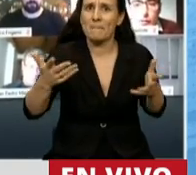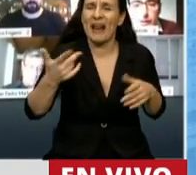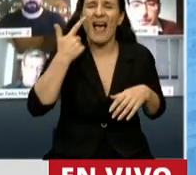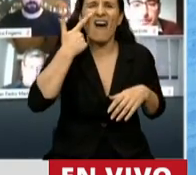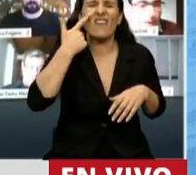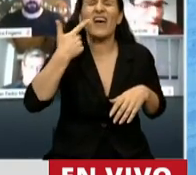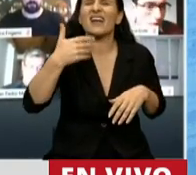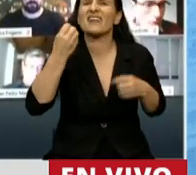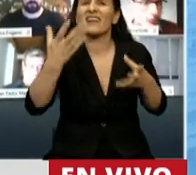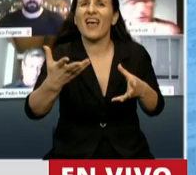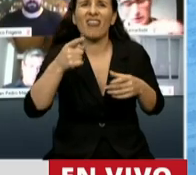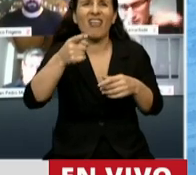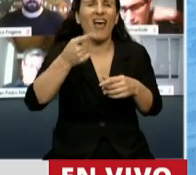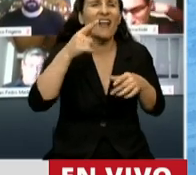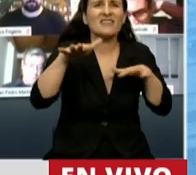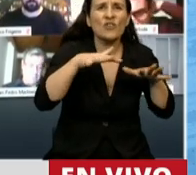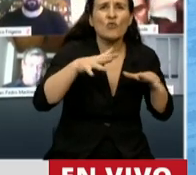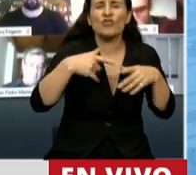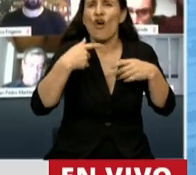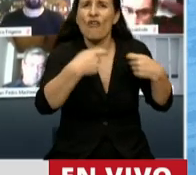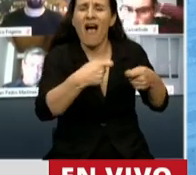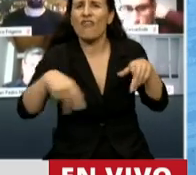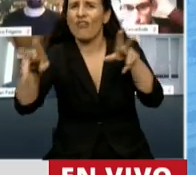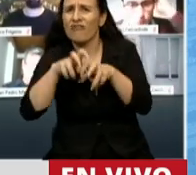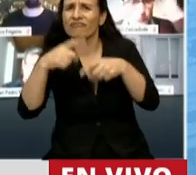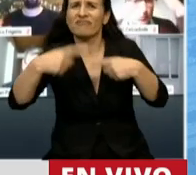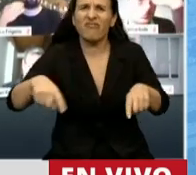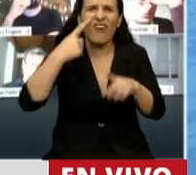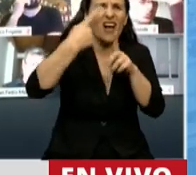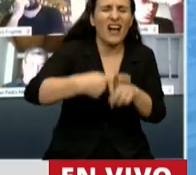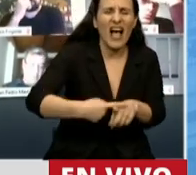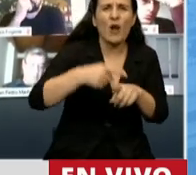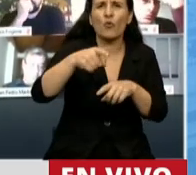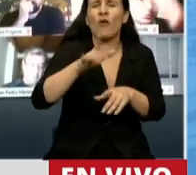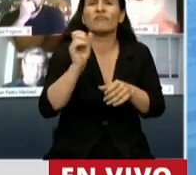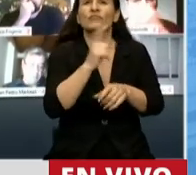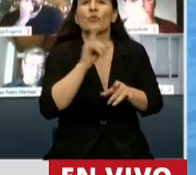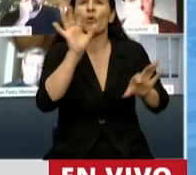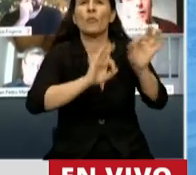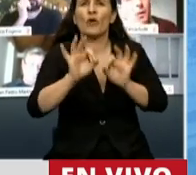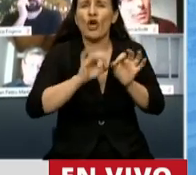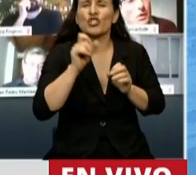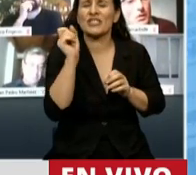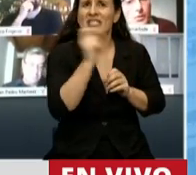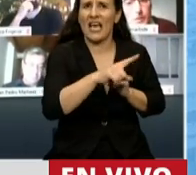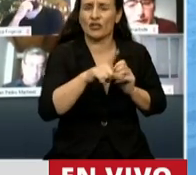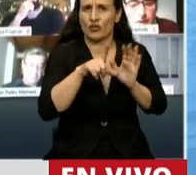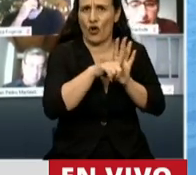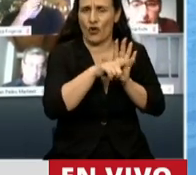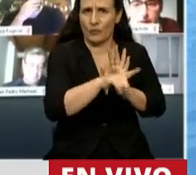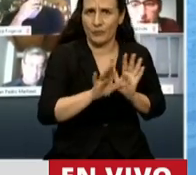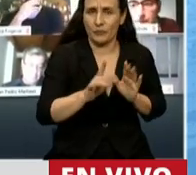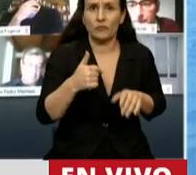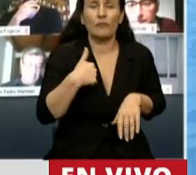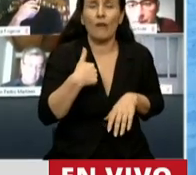diseño de los ingresos, del gasto, de los cálculos y del proyecto que tiene el gobierno. Tampoco me quiero